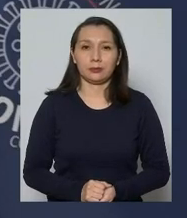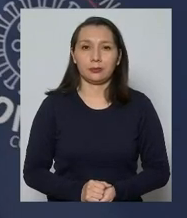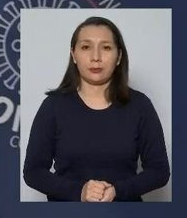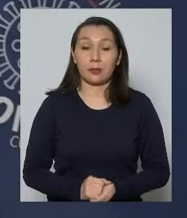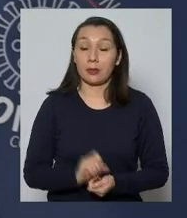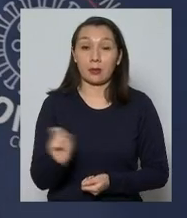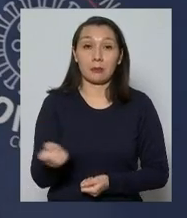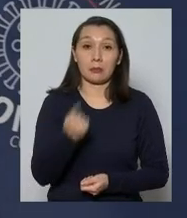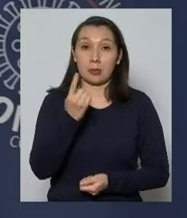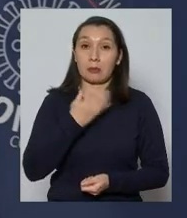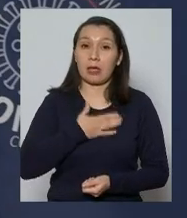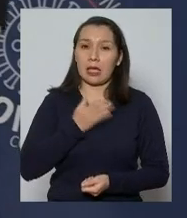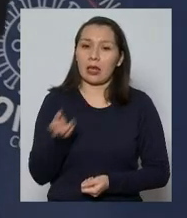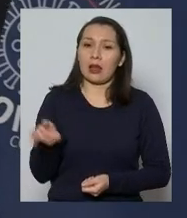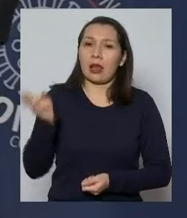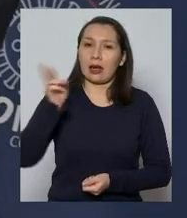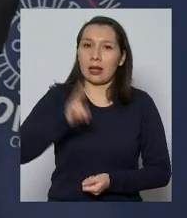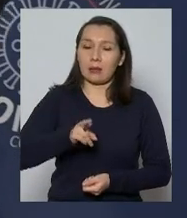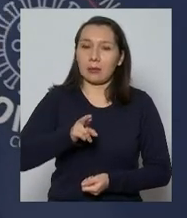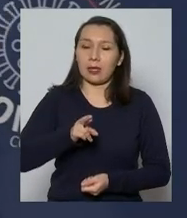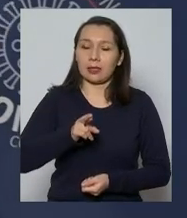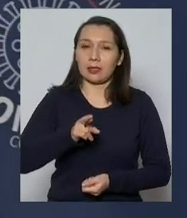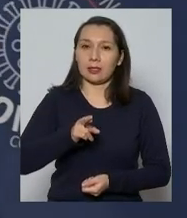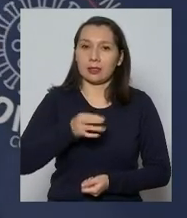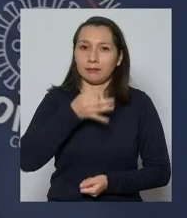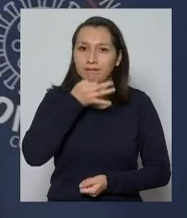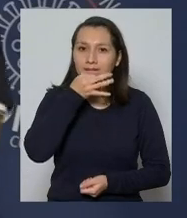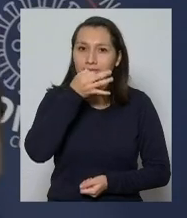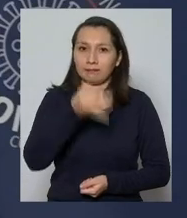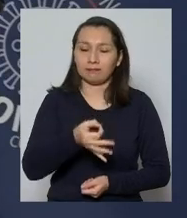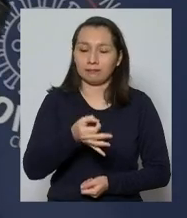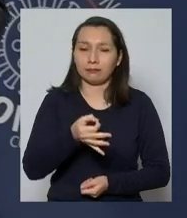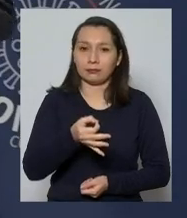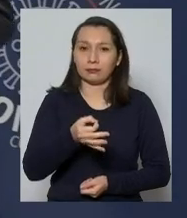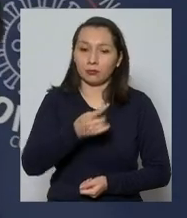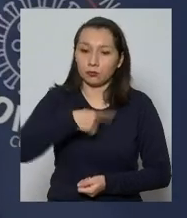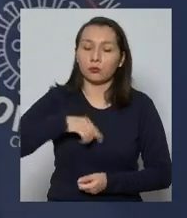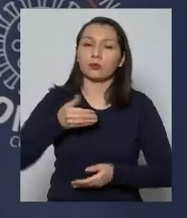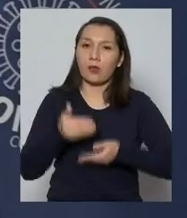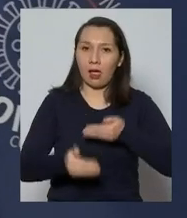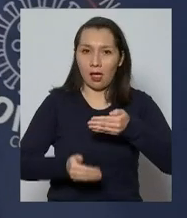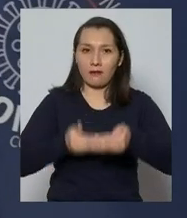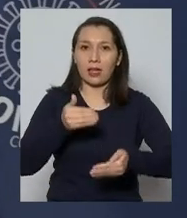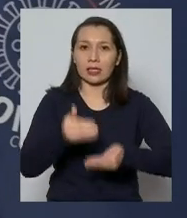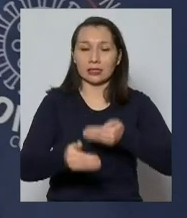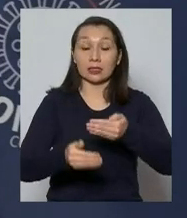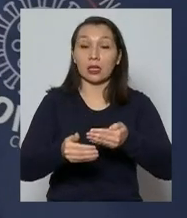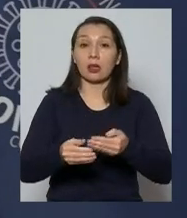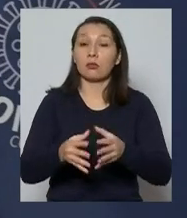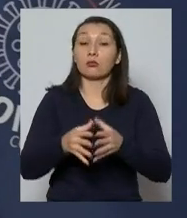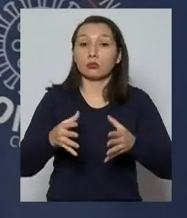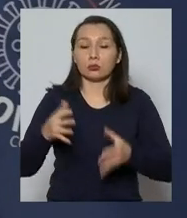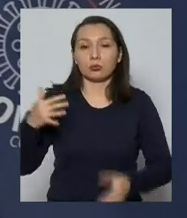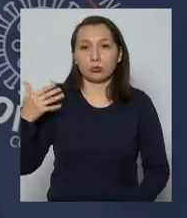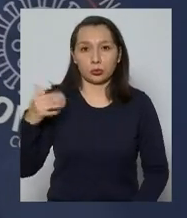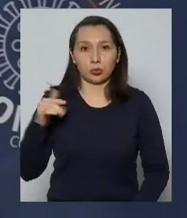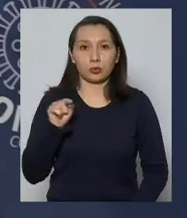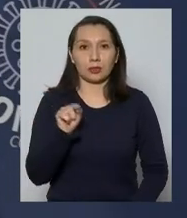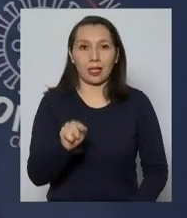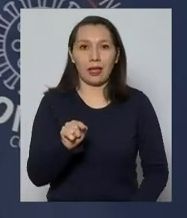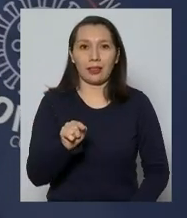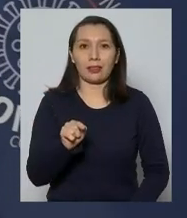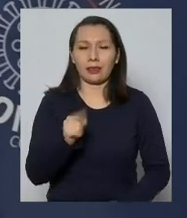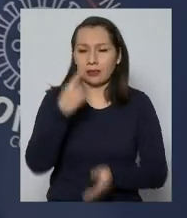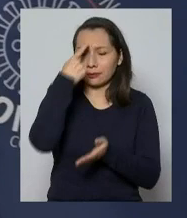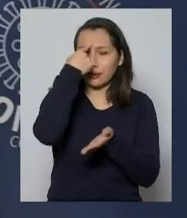Lo primero que quiero enfatizar es que hemos avanzado en forma bien importante en